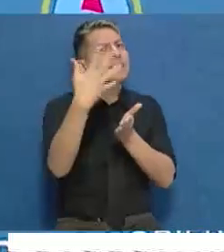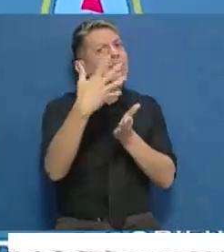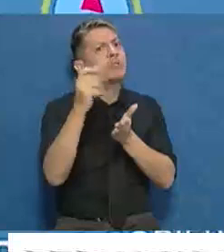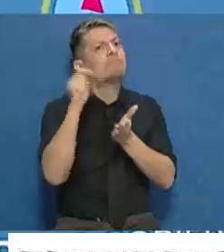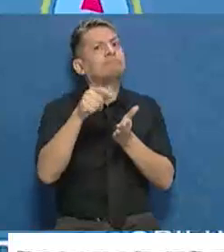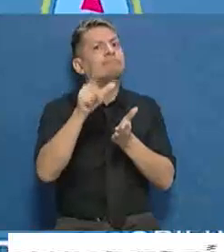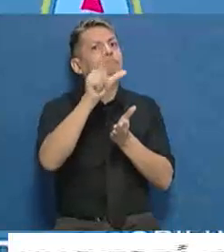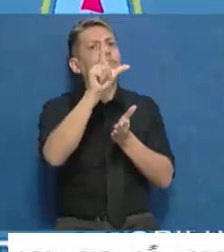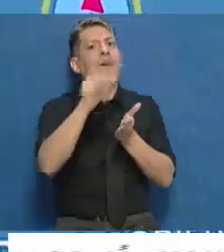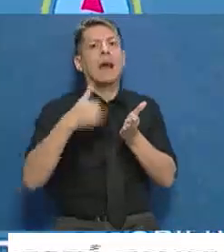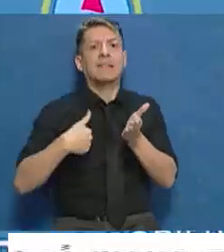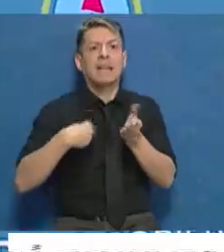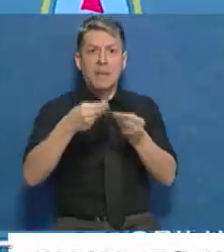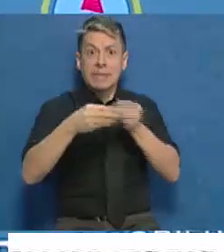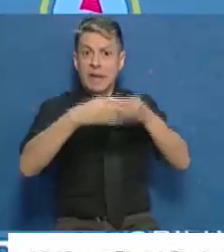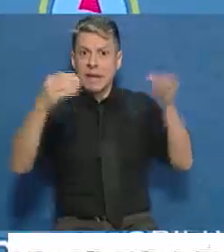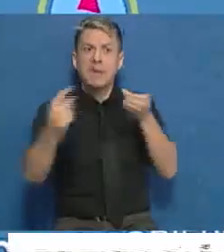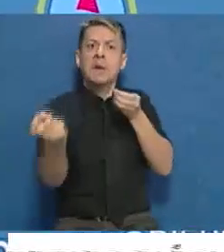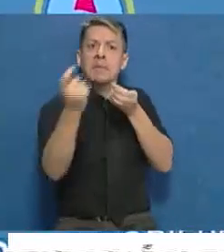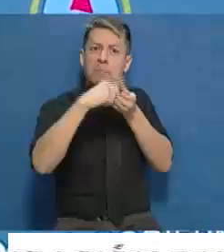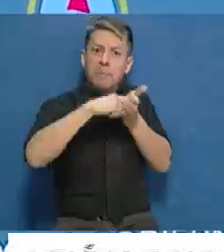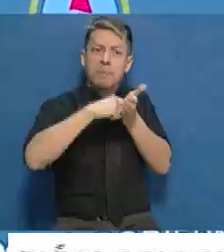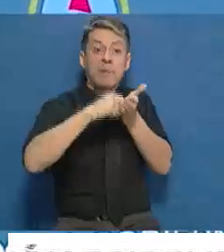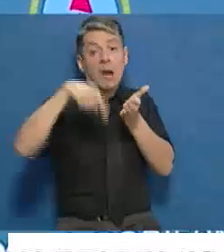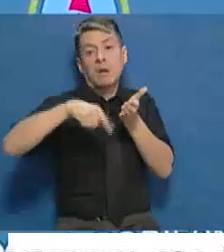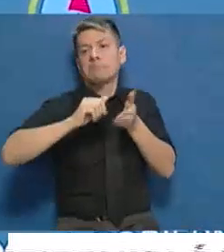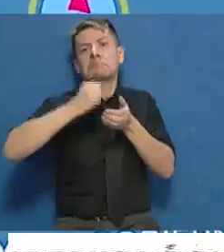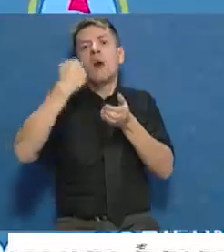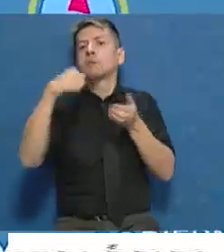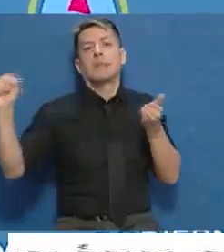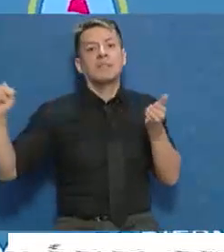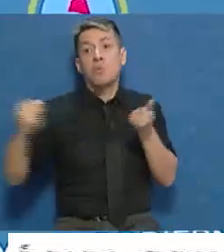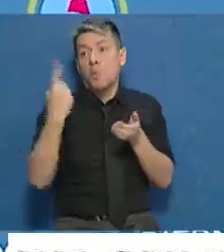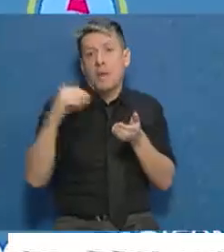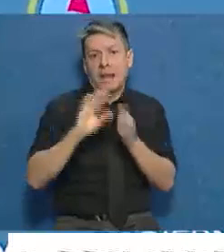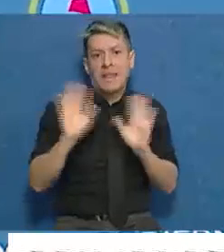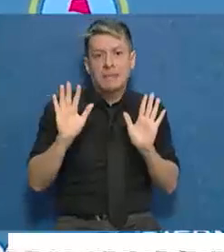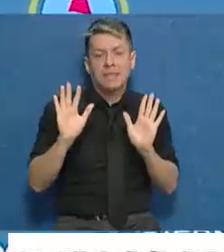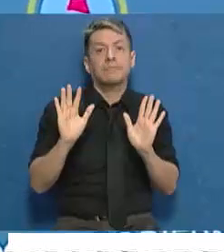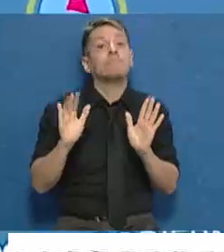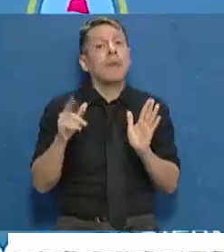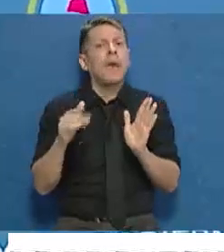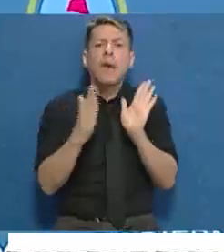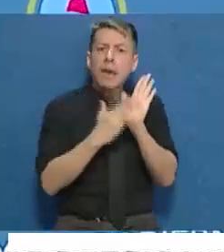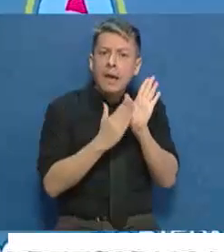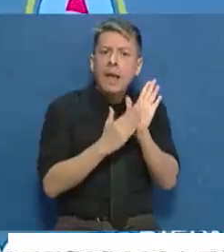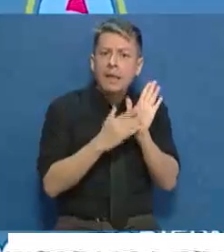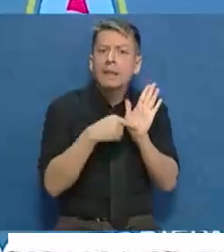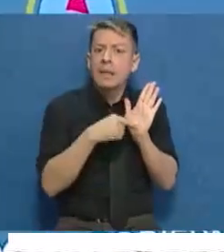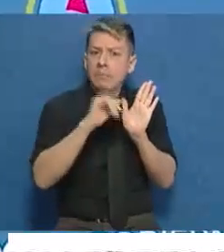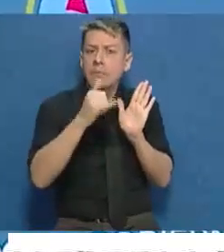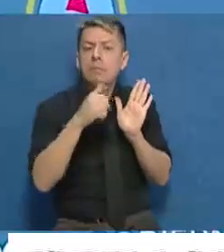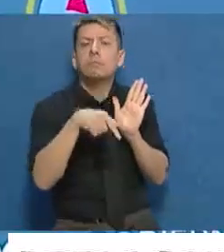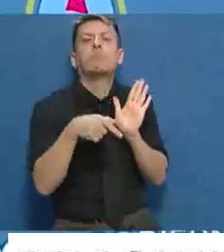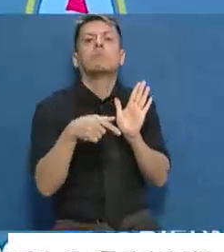de Argentina, que desgraciadamente no vinieron. Y la garantía estaba constituida para el